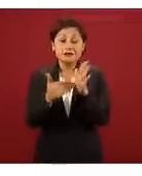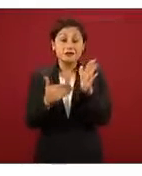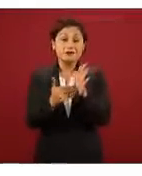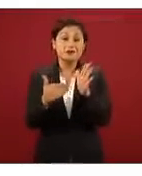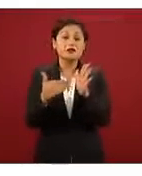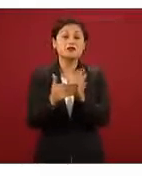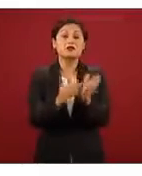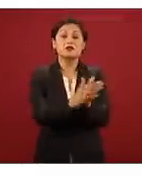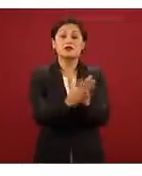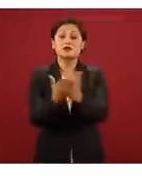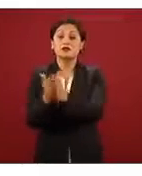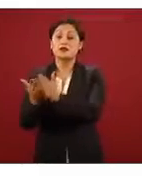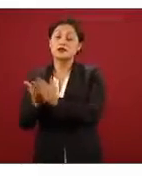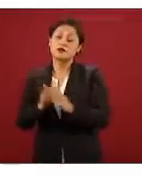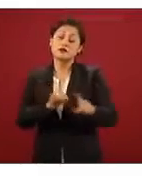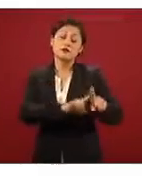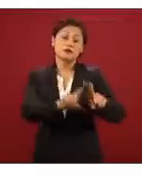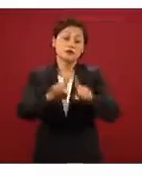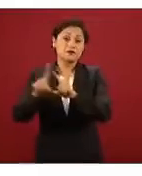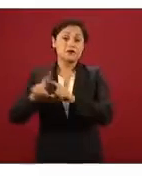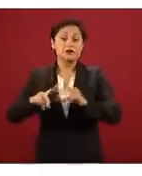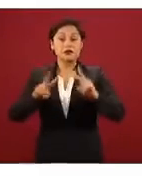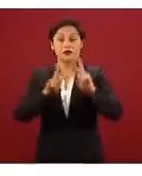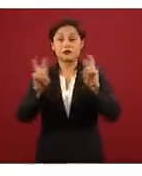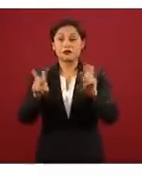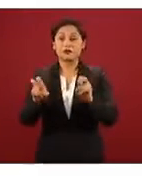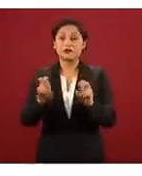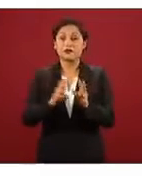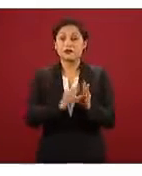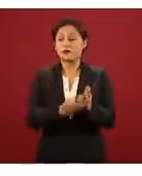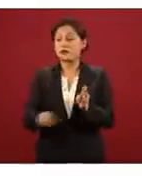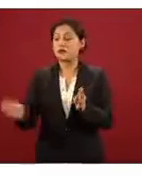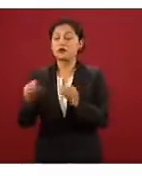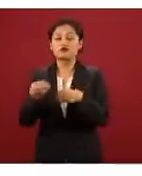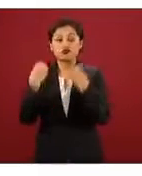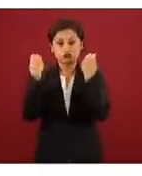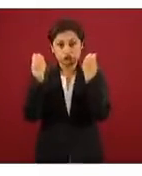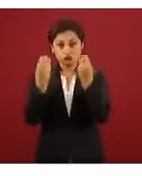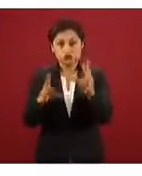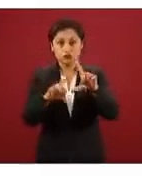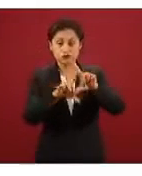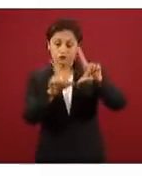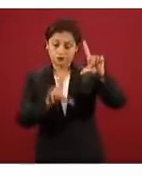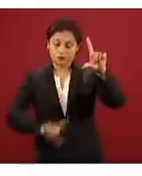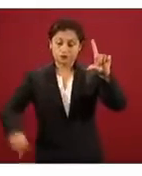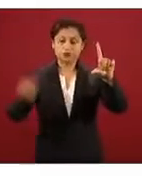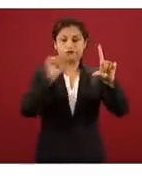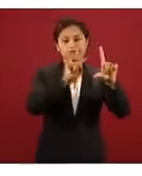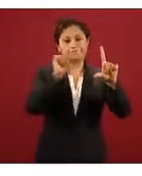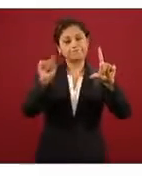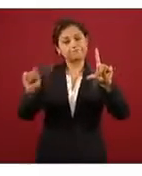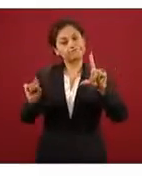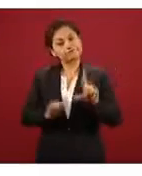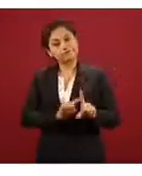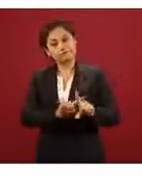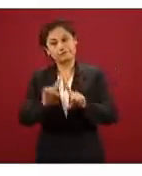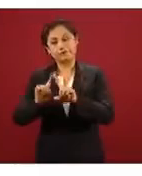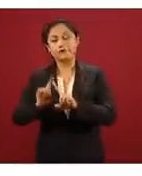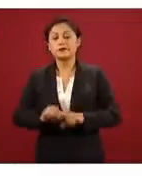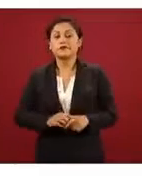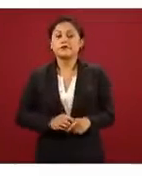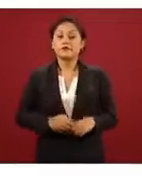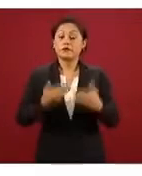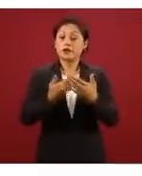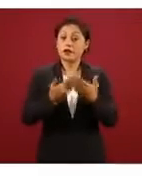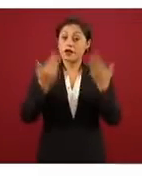materiales educativos que se han entregado a lo largo y ancho del territorio. Ahora, el gobierno de la Cuarta